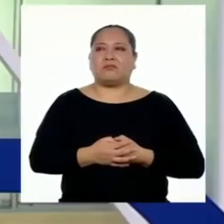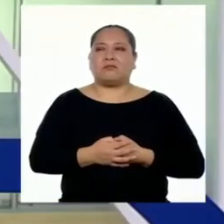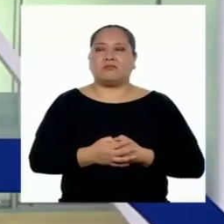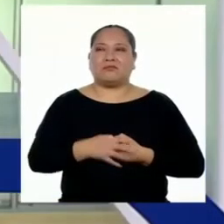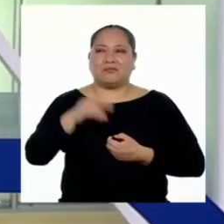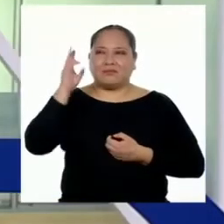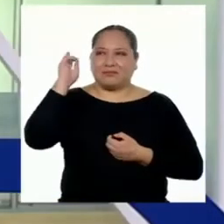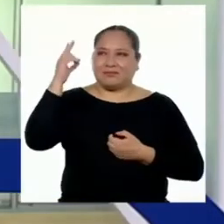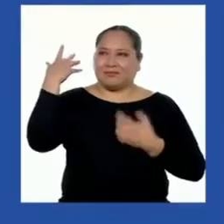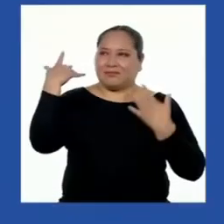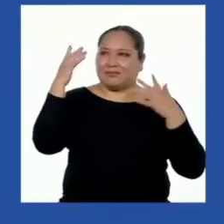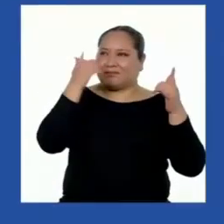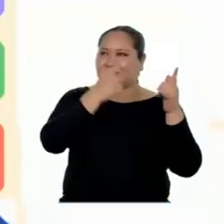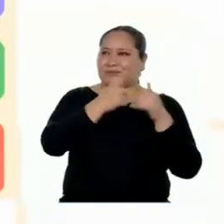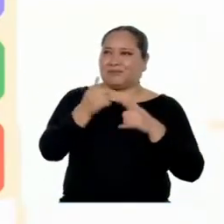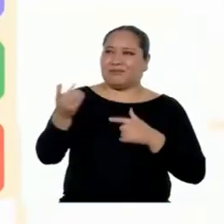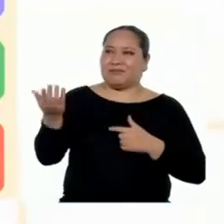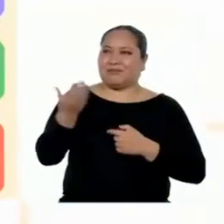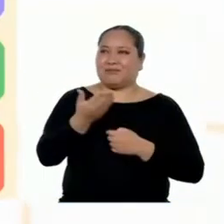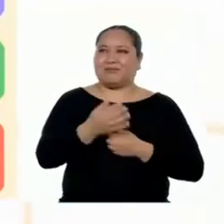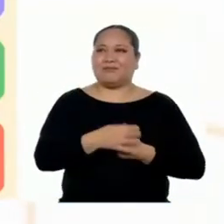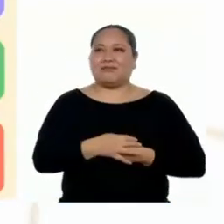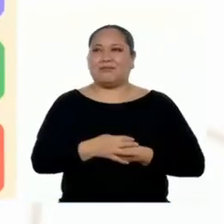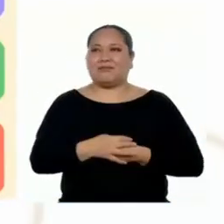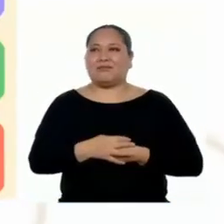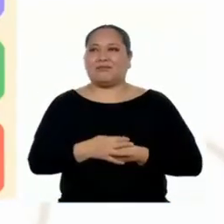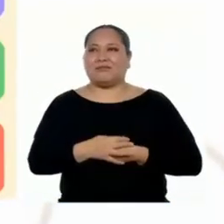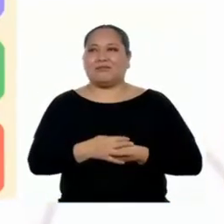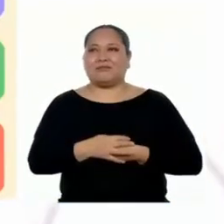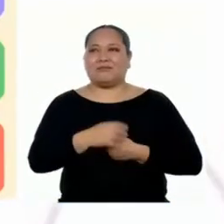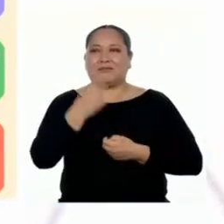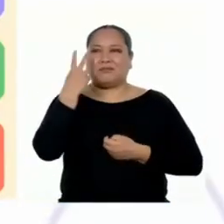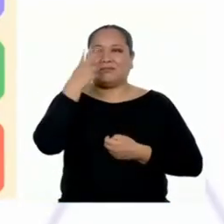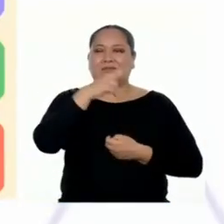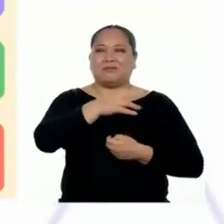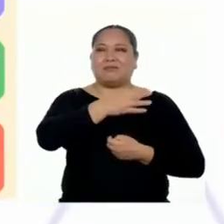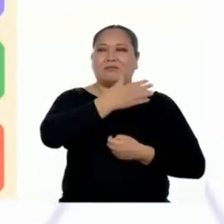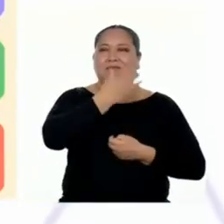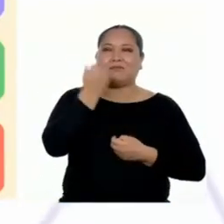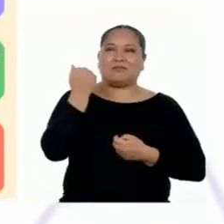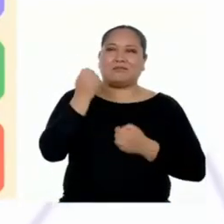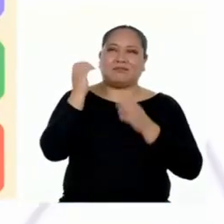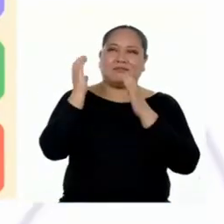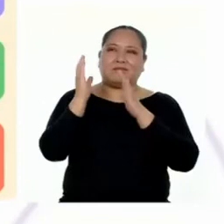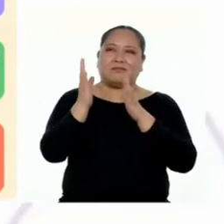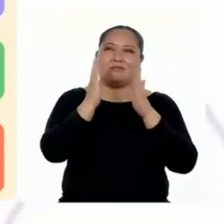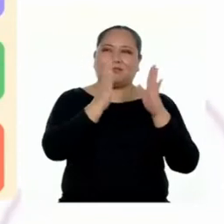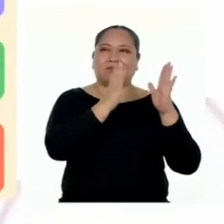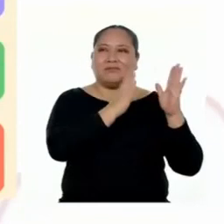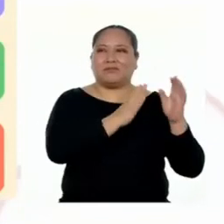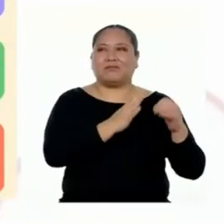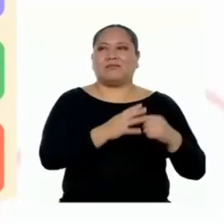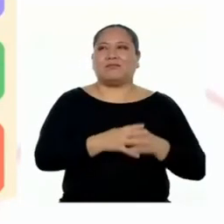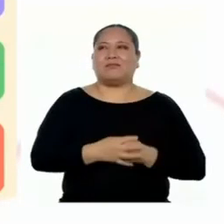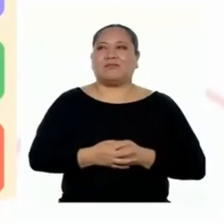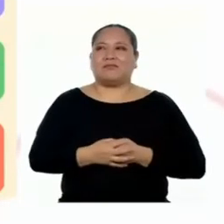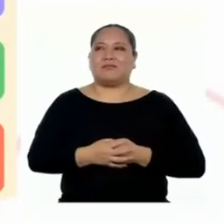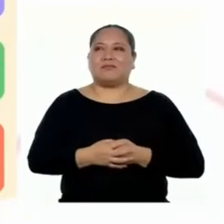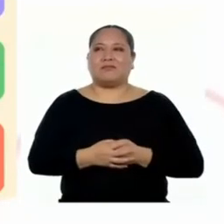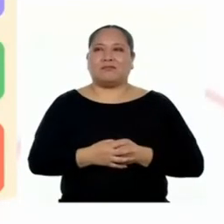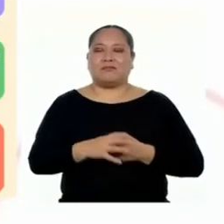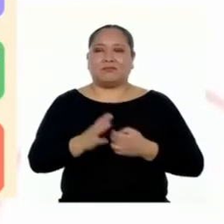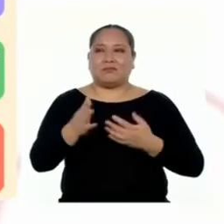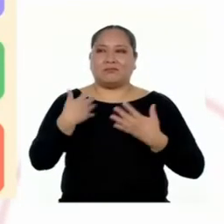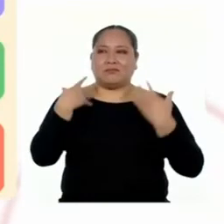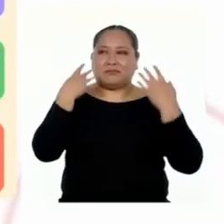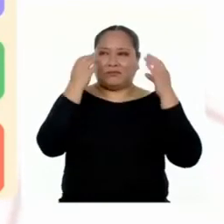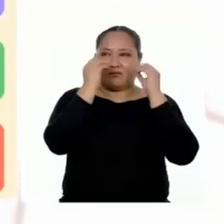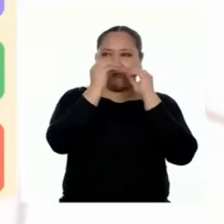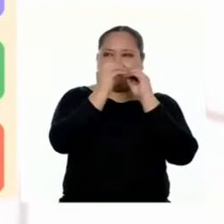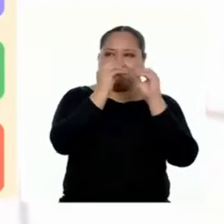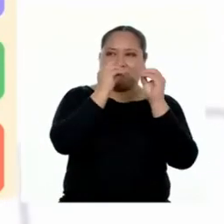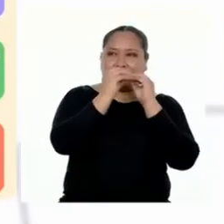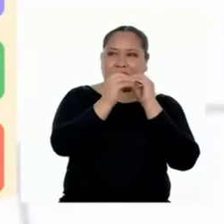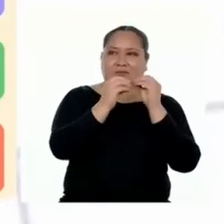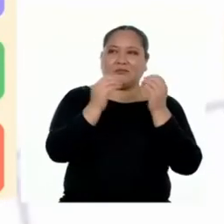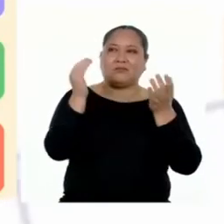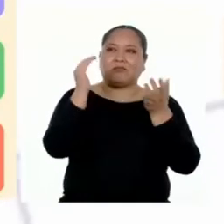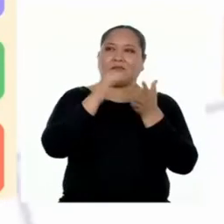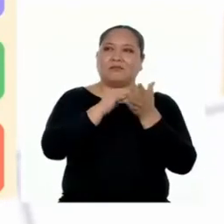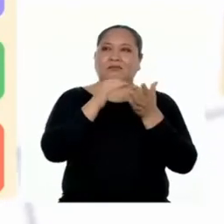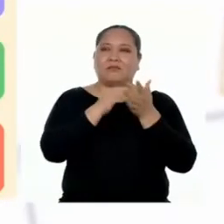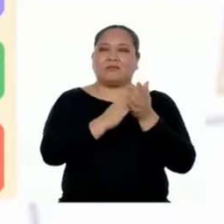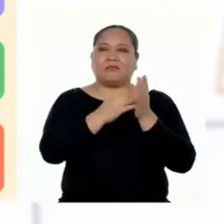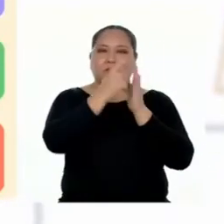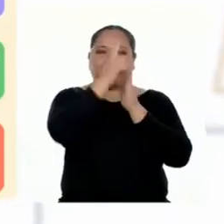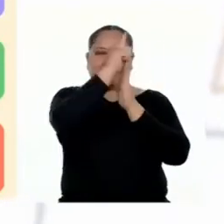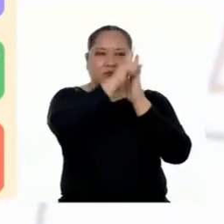¡Profesora, ya lo tengo! Se ve mejor y más ordenado, Jonathan. ¿Podemos revisarlo nuevamente con la